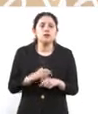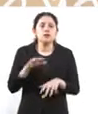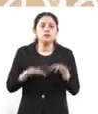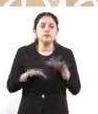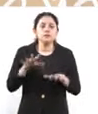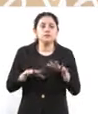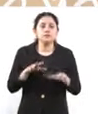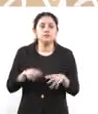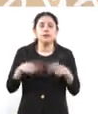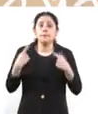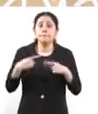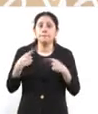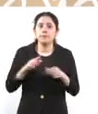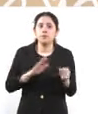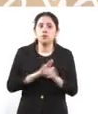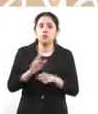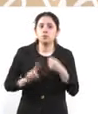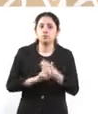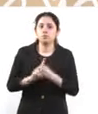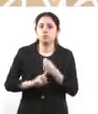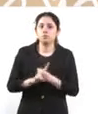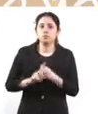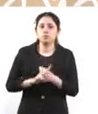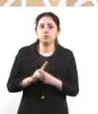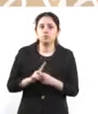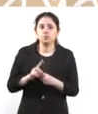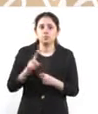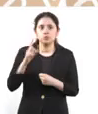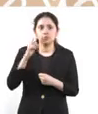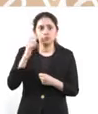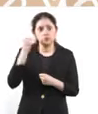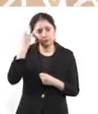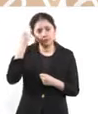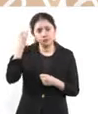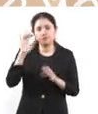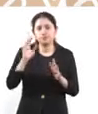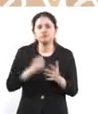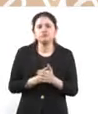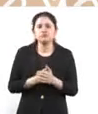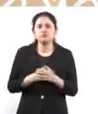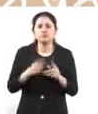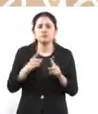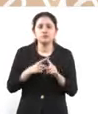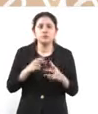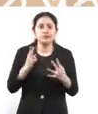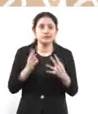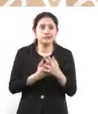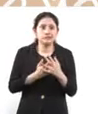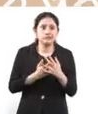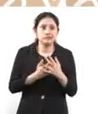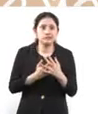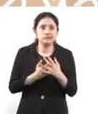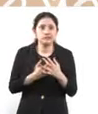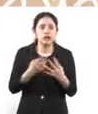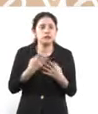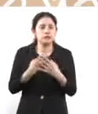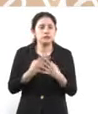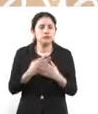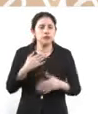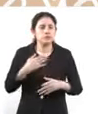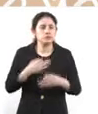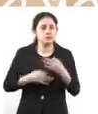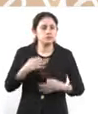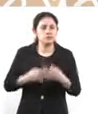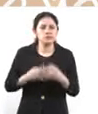ocurrir es que si un homicidio es prisión preventiva justificada, ¿cuál es la diferencia para